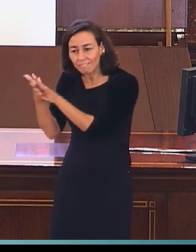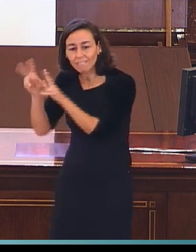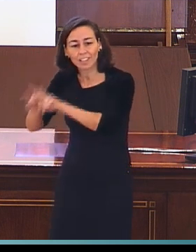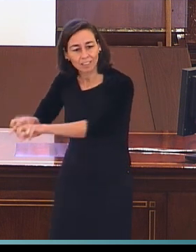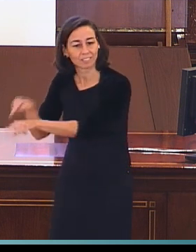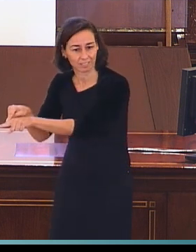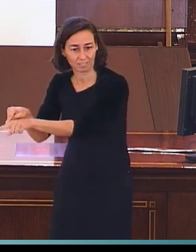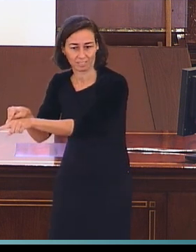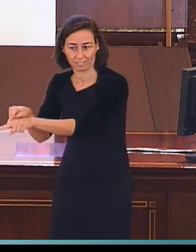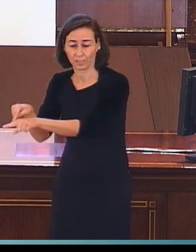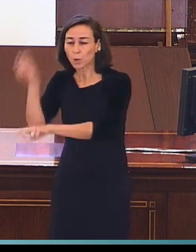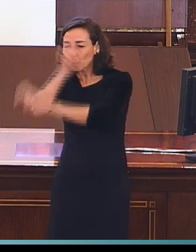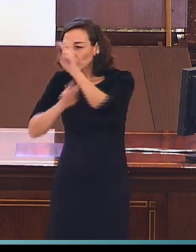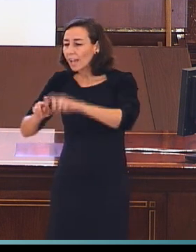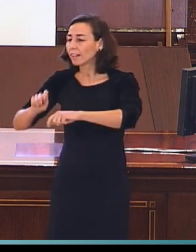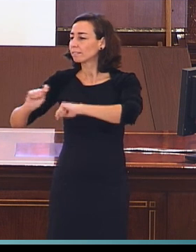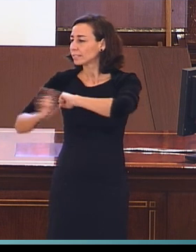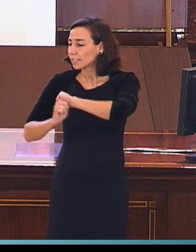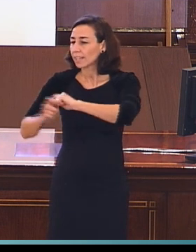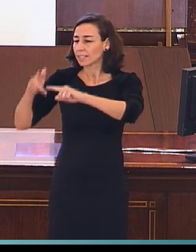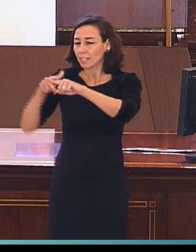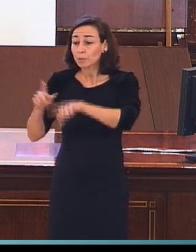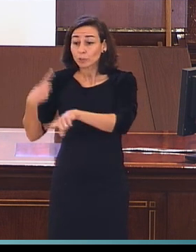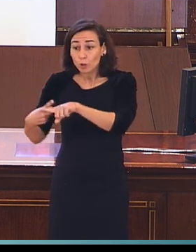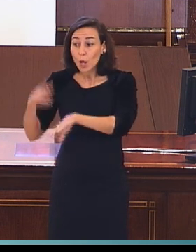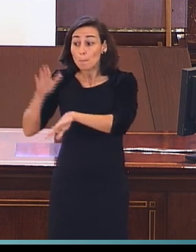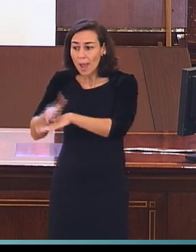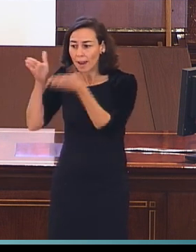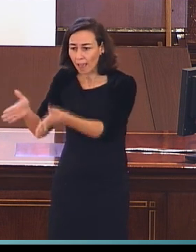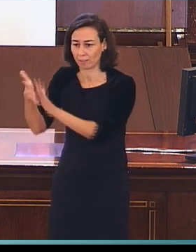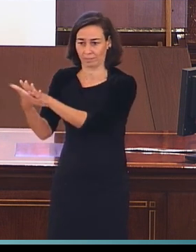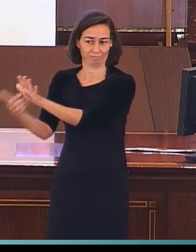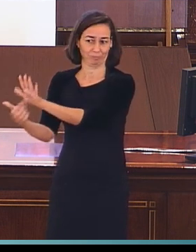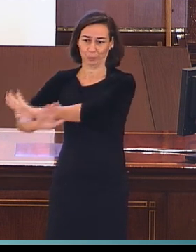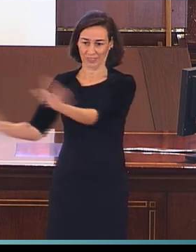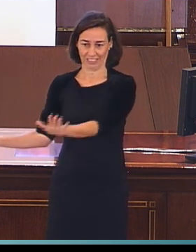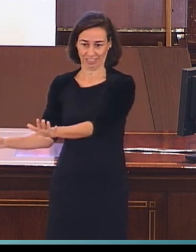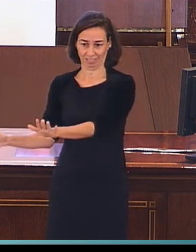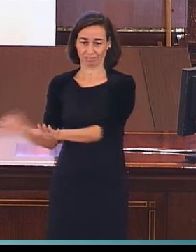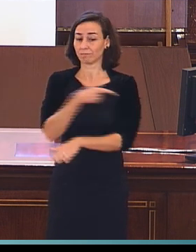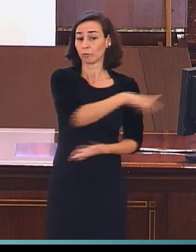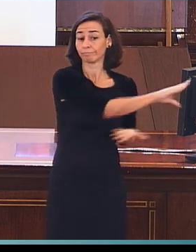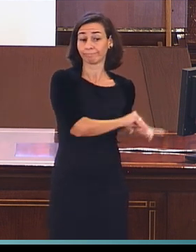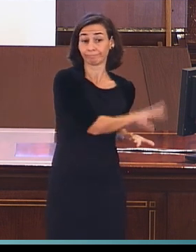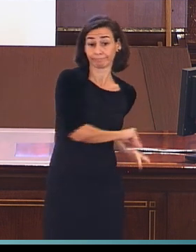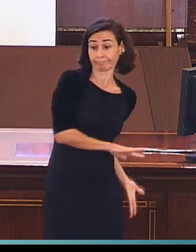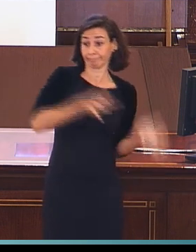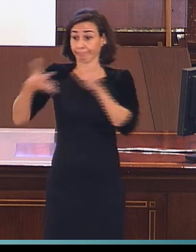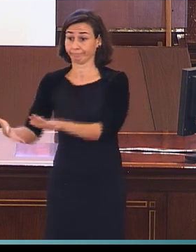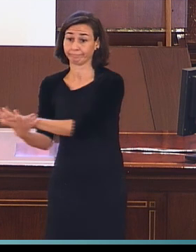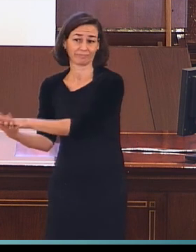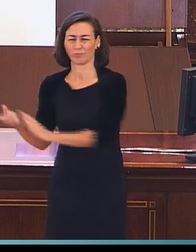Pensar y crear paradigmas que sean desde la lengua de signos y para la lengua de signos. Yo creo que ya tenemos